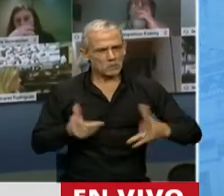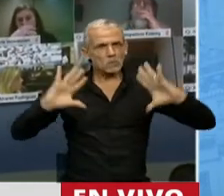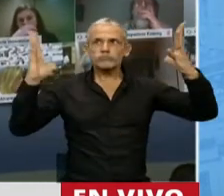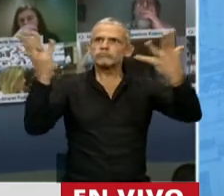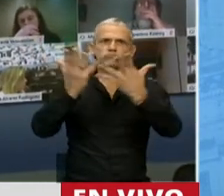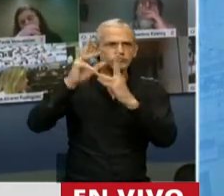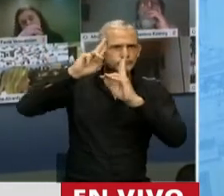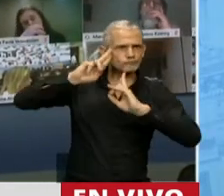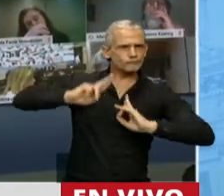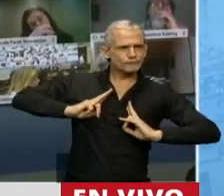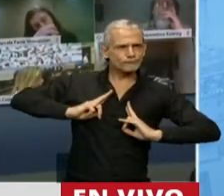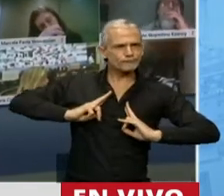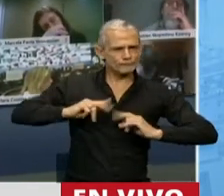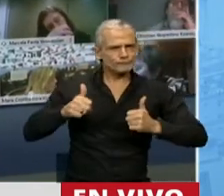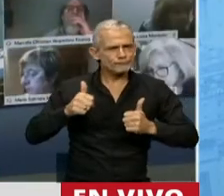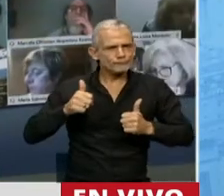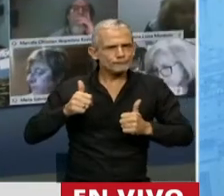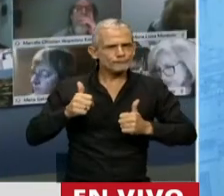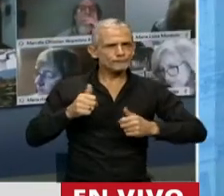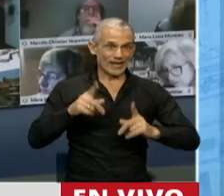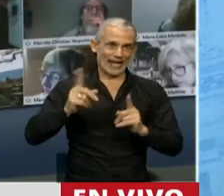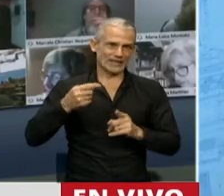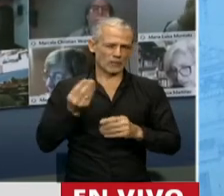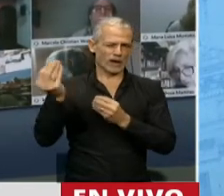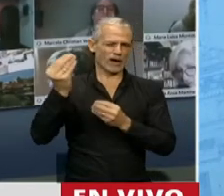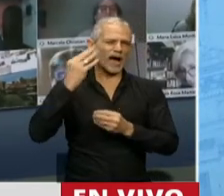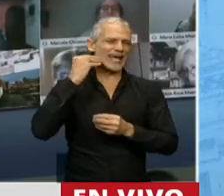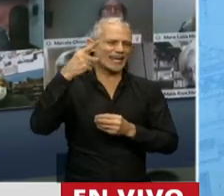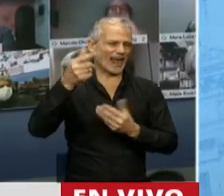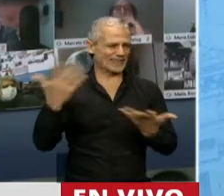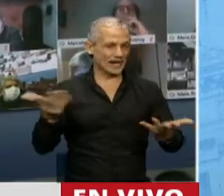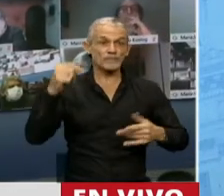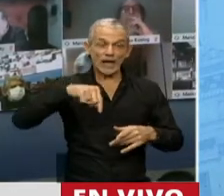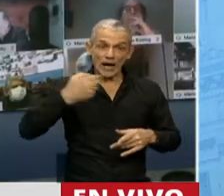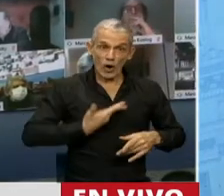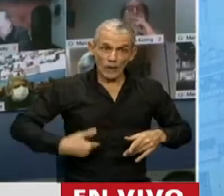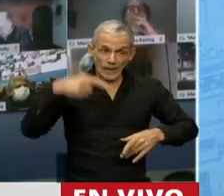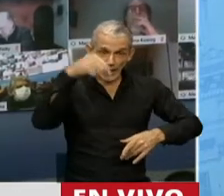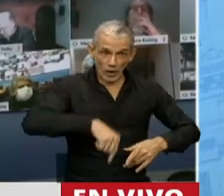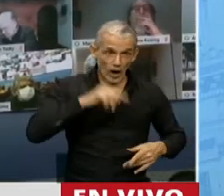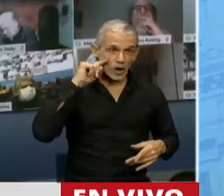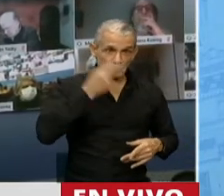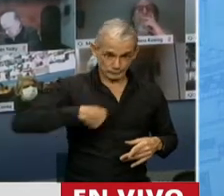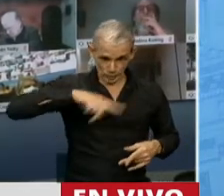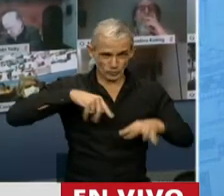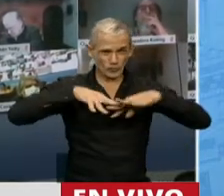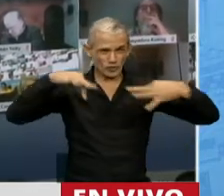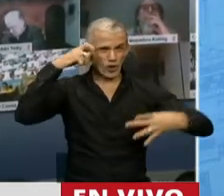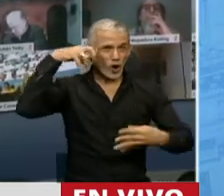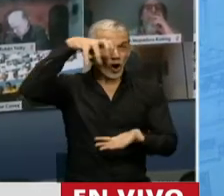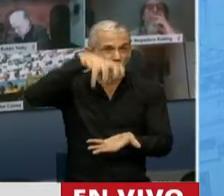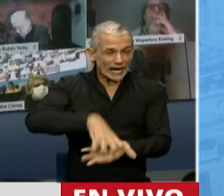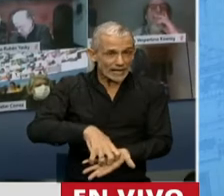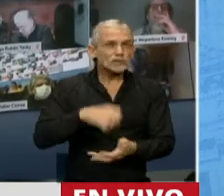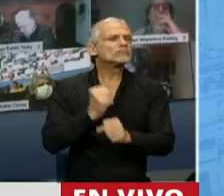donde esté presente sobre todo nuestra contraparte británica. El actual gobierno y nosotros, el Parlamento, tenemos